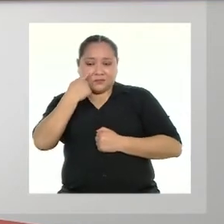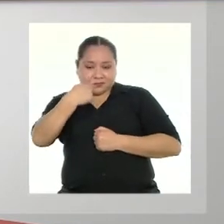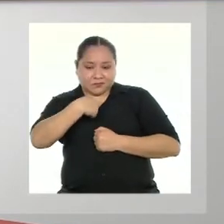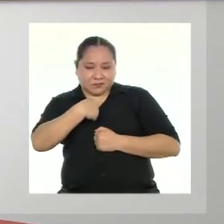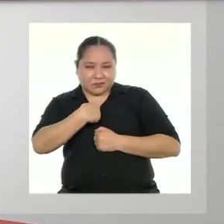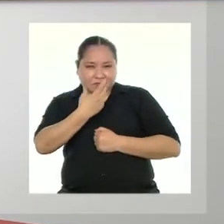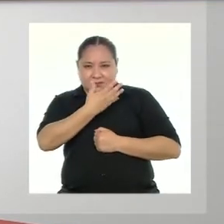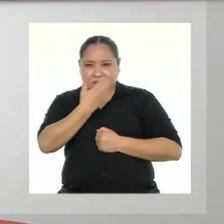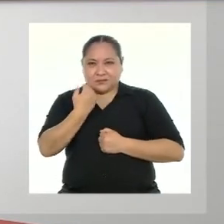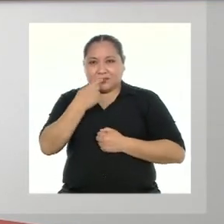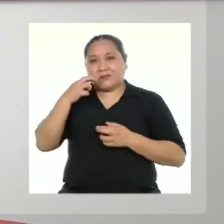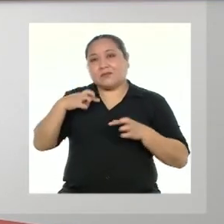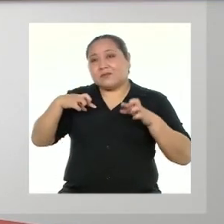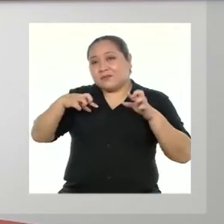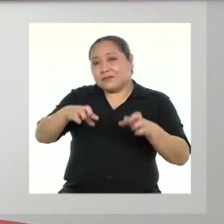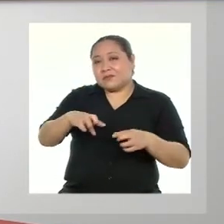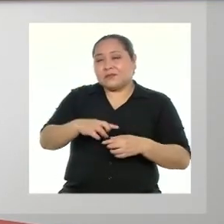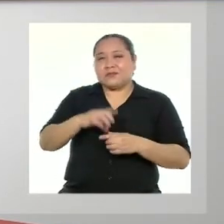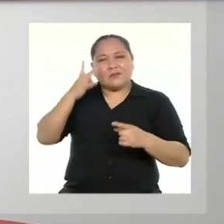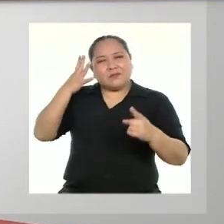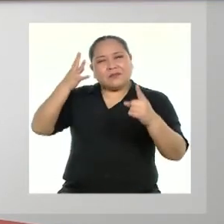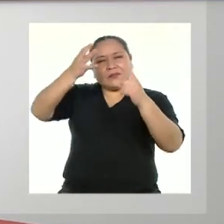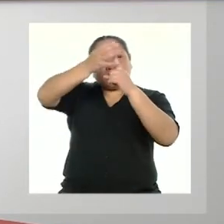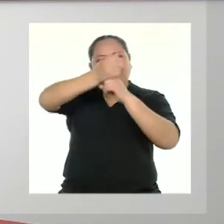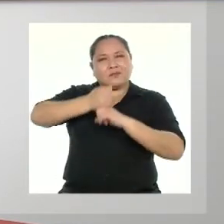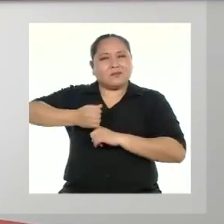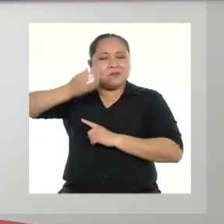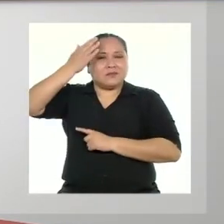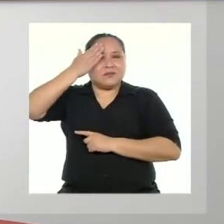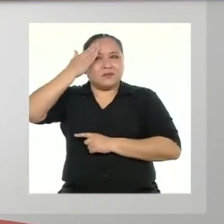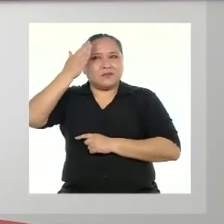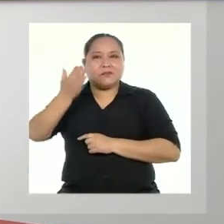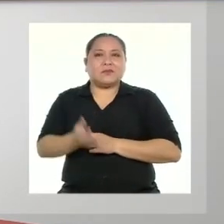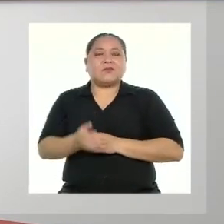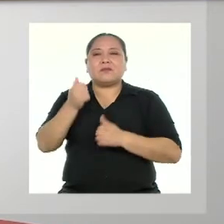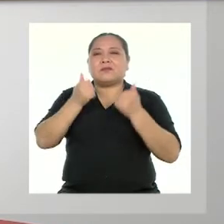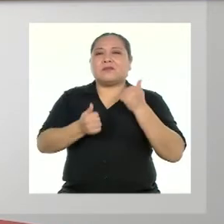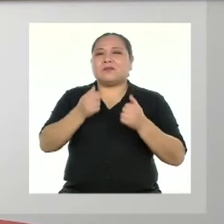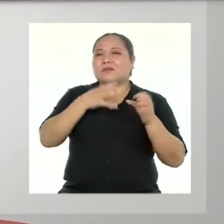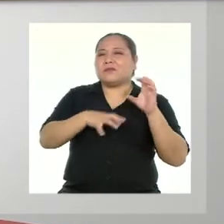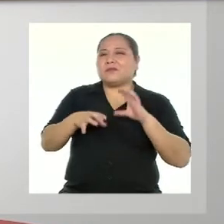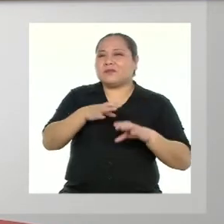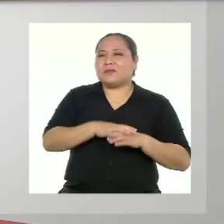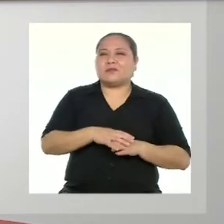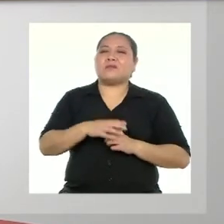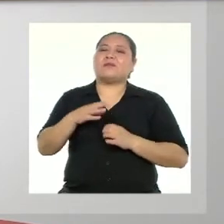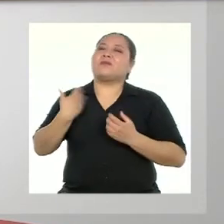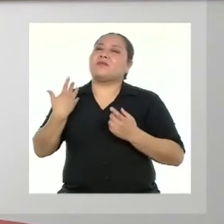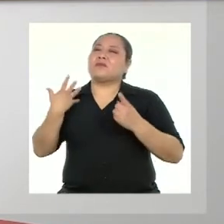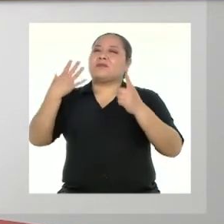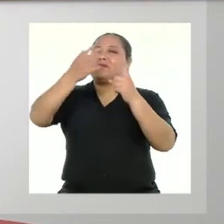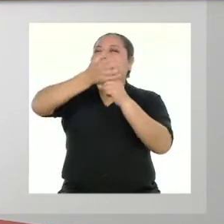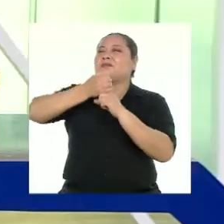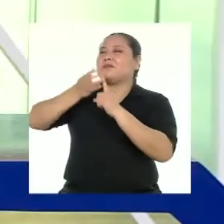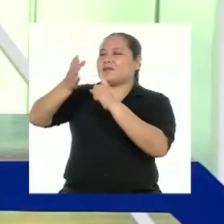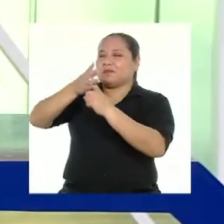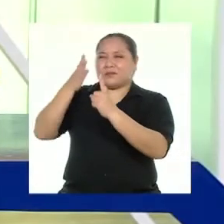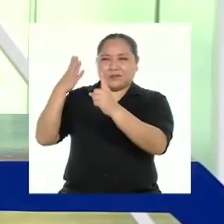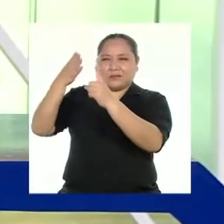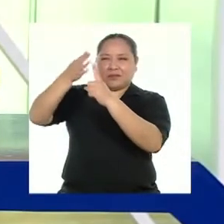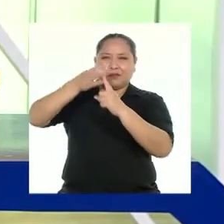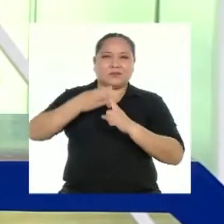mejor nos permitirá establecer metas y saber qué acciones podemos tomar para alcanzarlas con éxito.